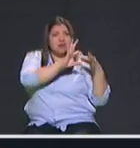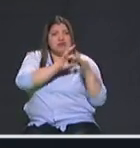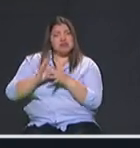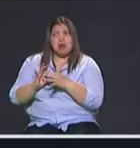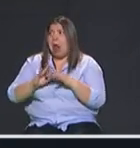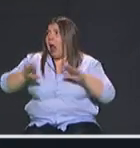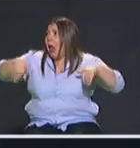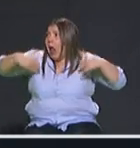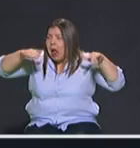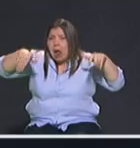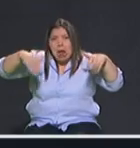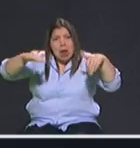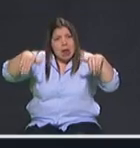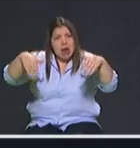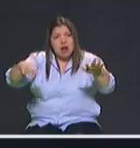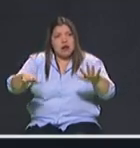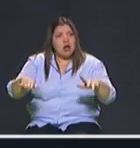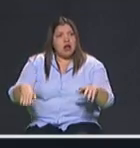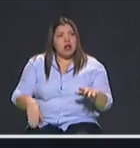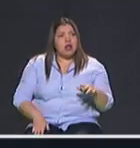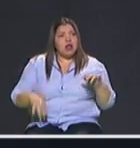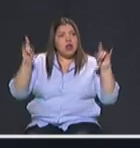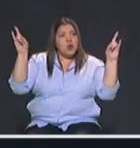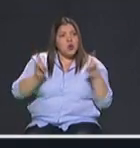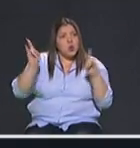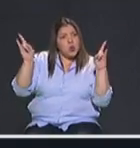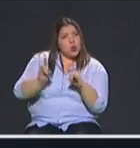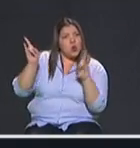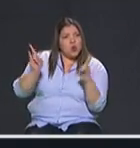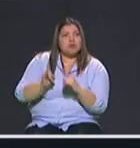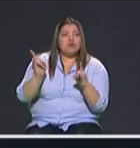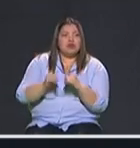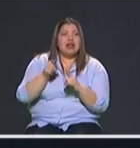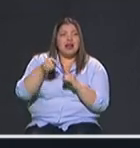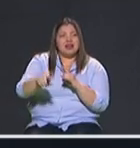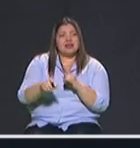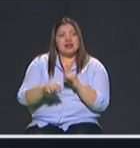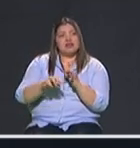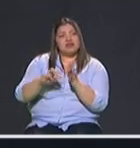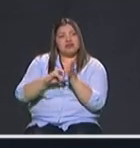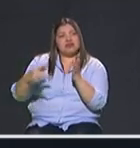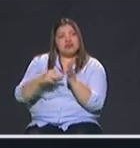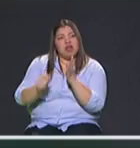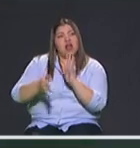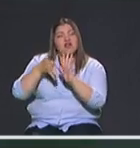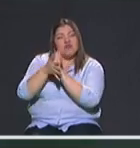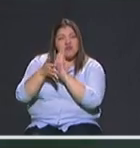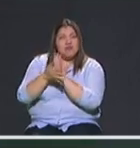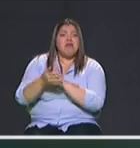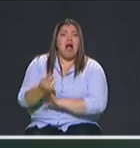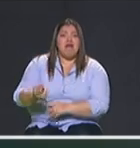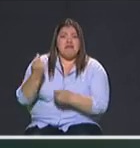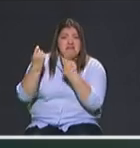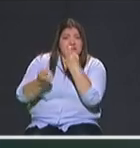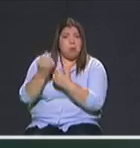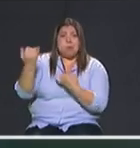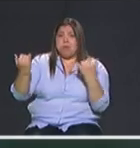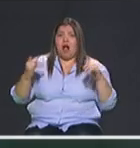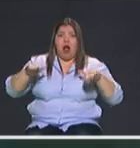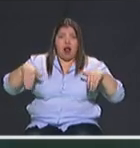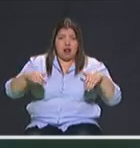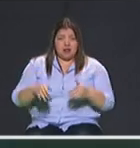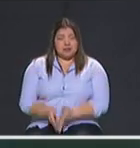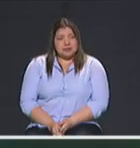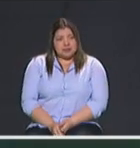C5 que tenemos en Medellín hay muchas estrategias con tecnología para de verdad blindar el territorio en Medellín Candidato Alfredo Ramos